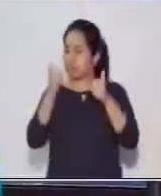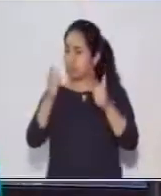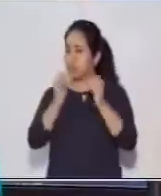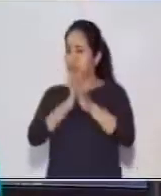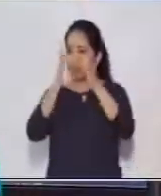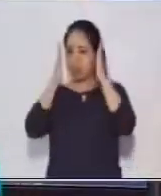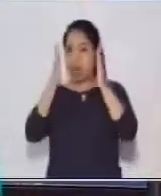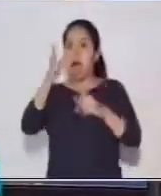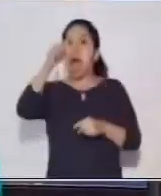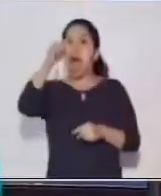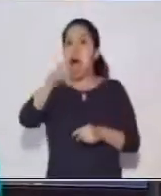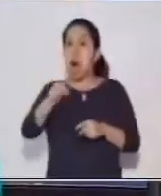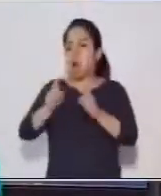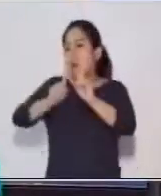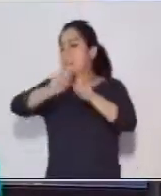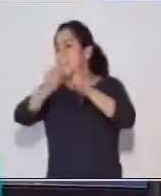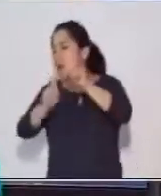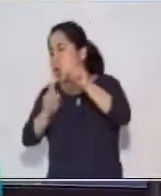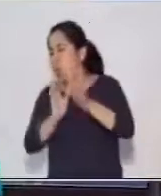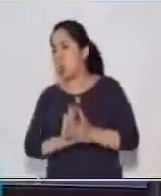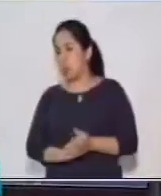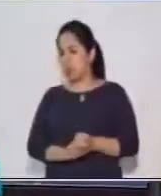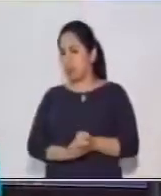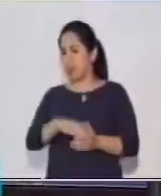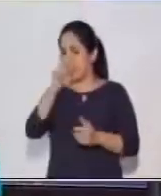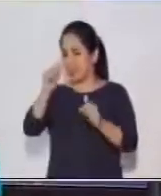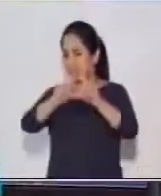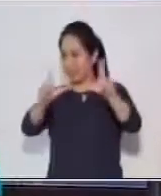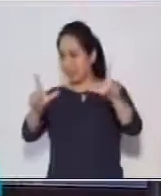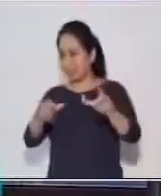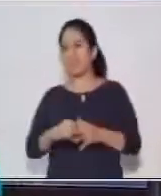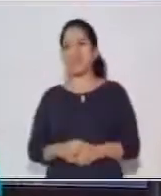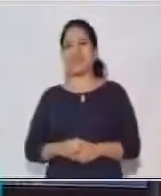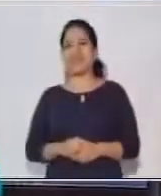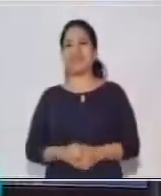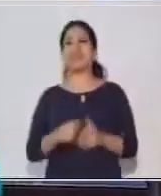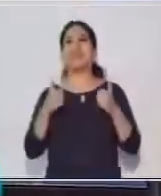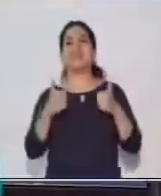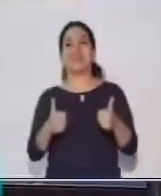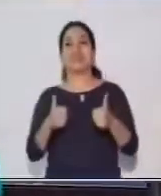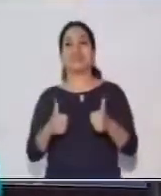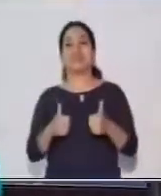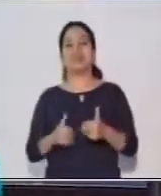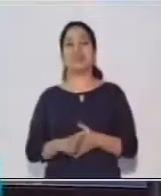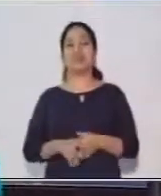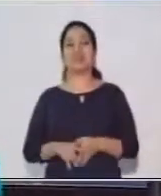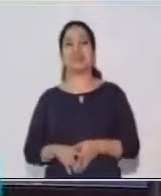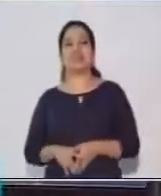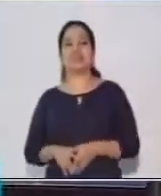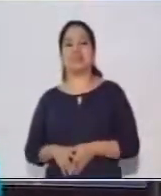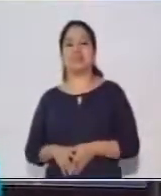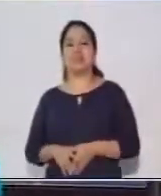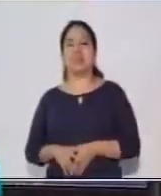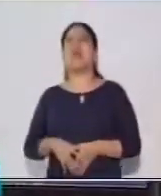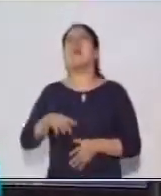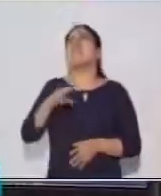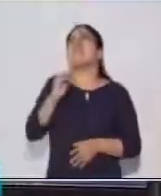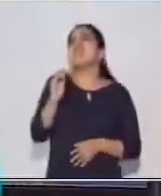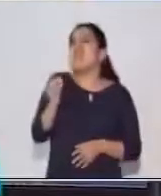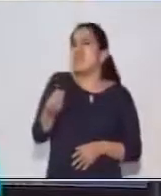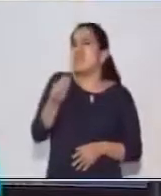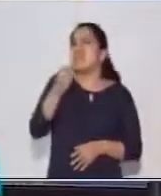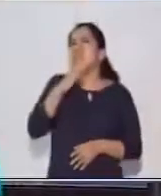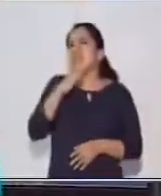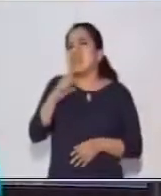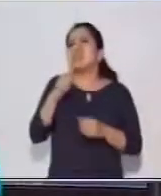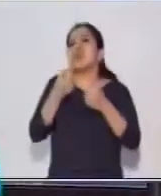Ahora te voy a hacer las preguntas. ¿Estás listo? Muy bien, vamos a ver. ¿Qué será lo que